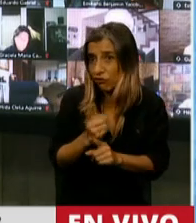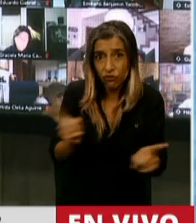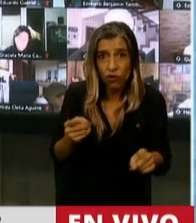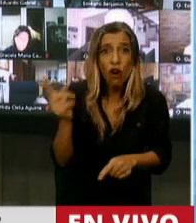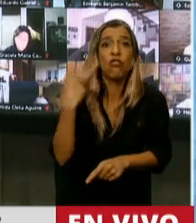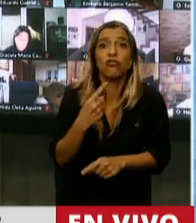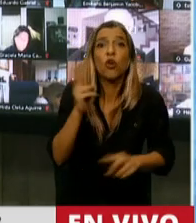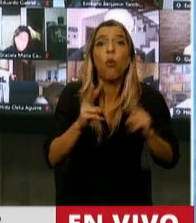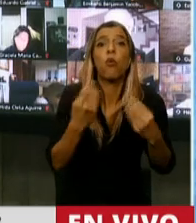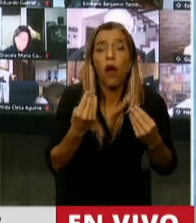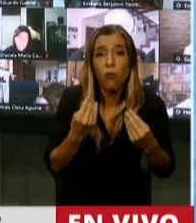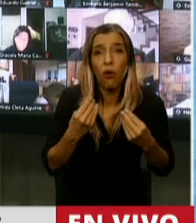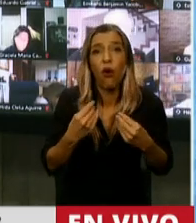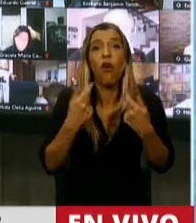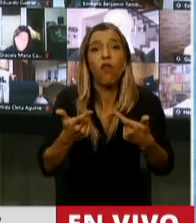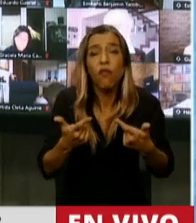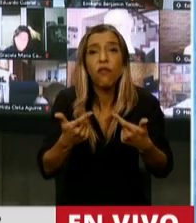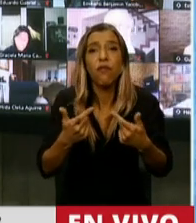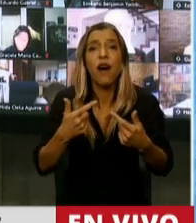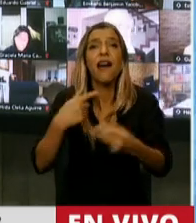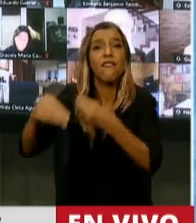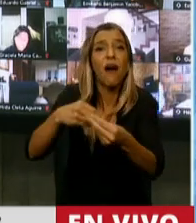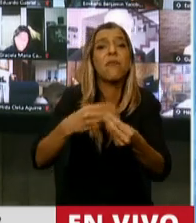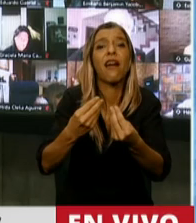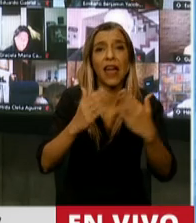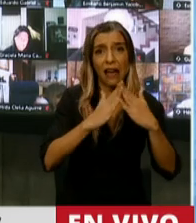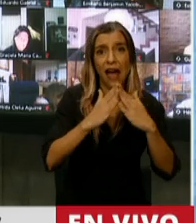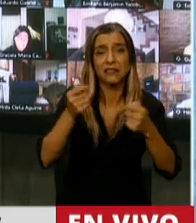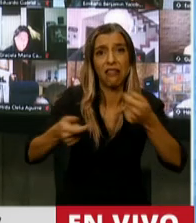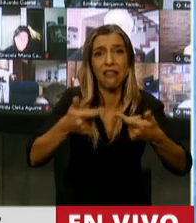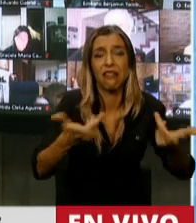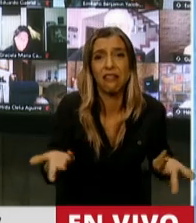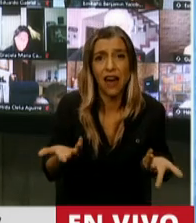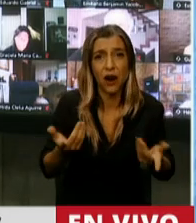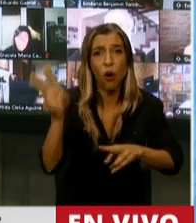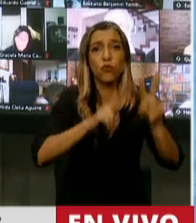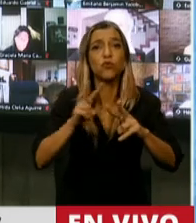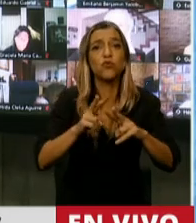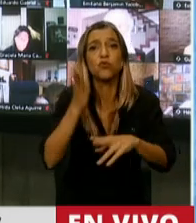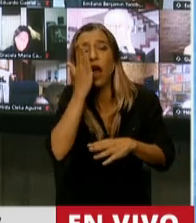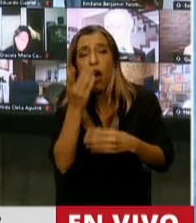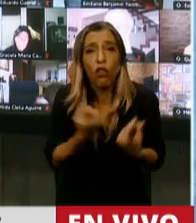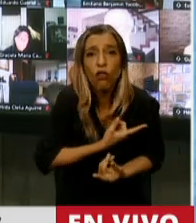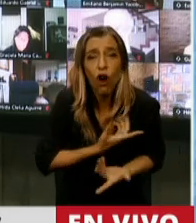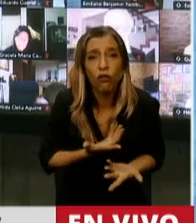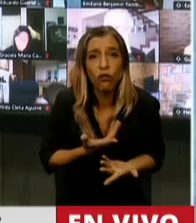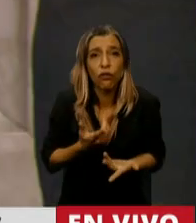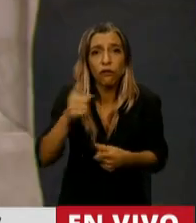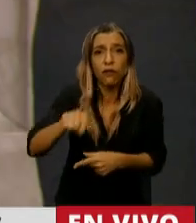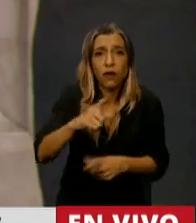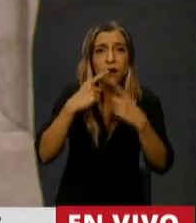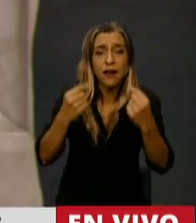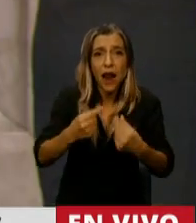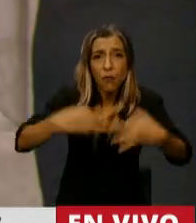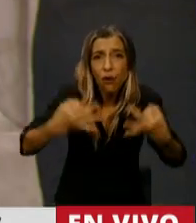para sus hijos. Eso es lo que estamos buscando, apoyando ese reclamo genuino. esta es la